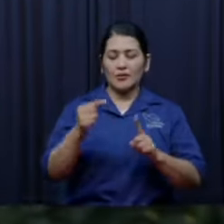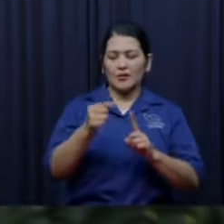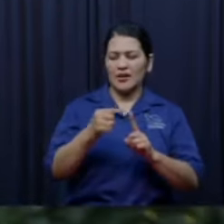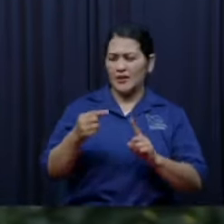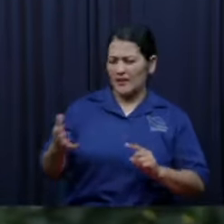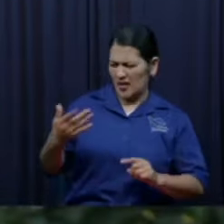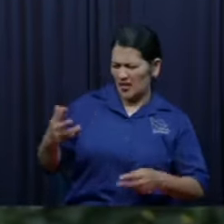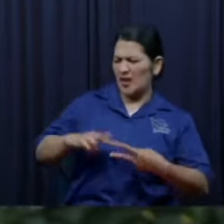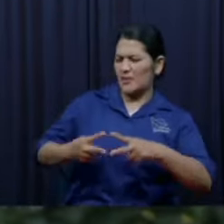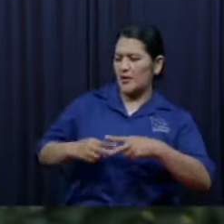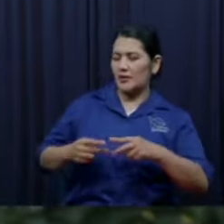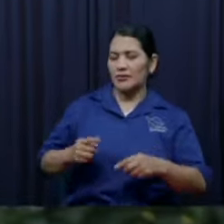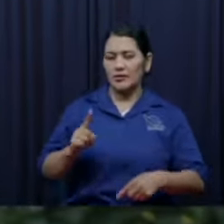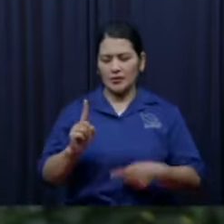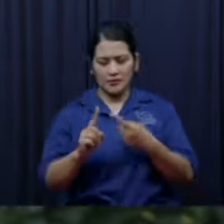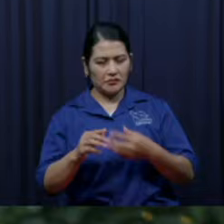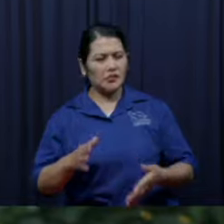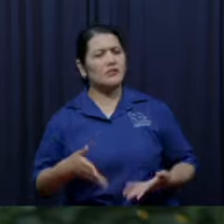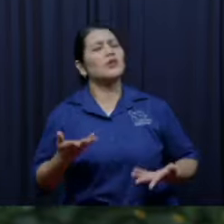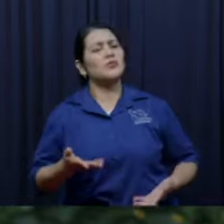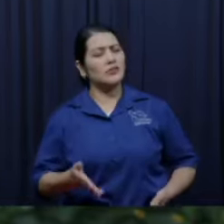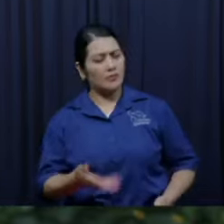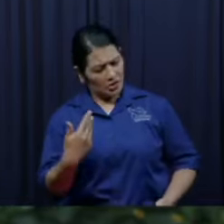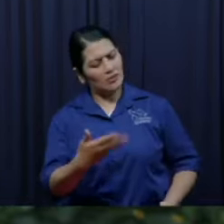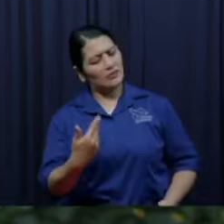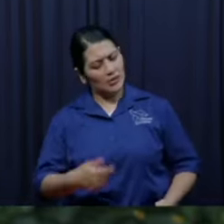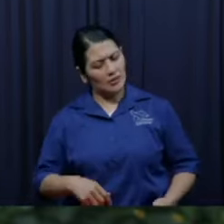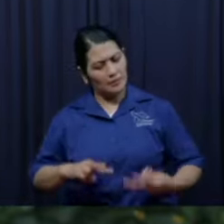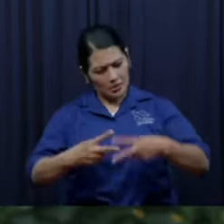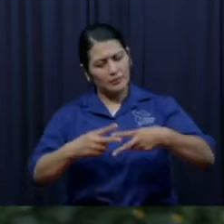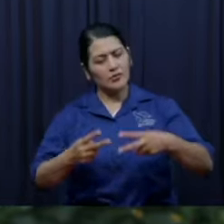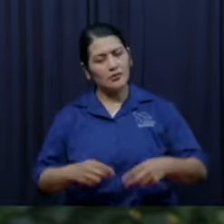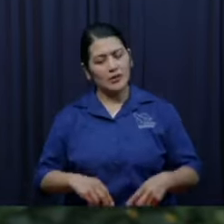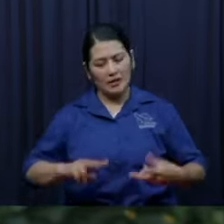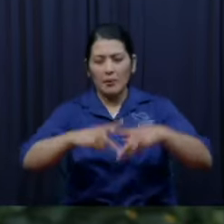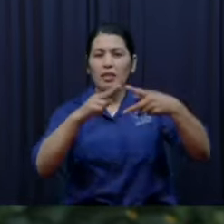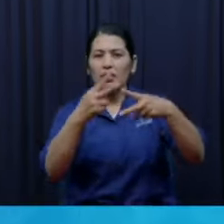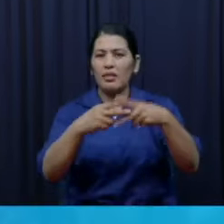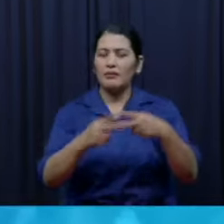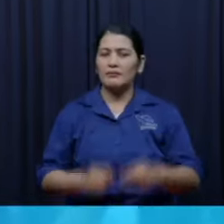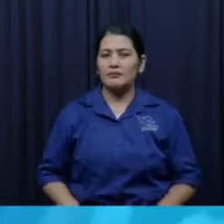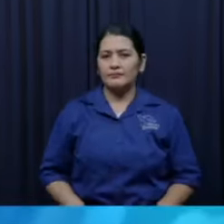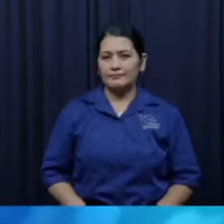garroteen pero aquí tengo que hacer algo para que si no me van a frear todo el año